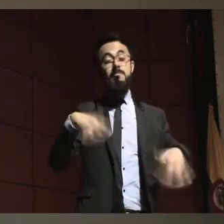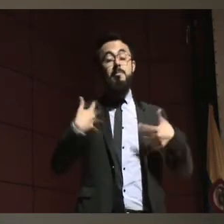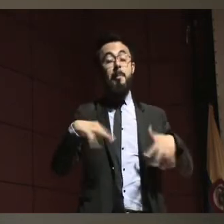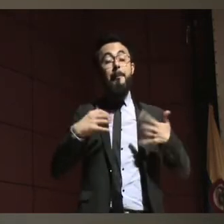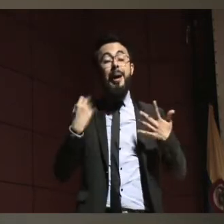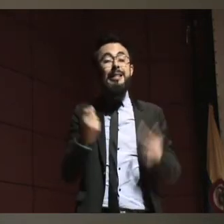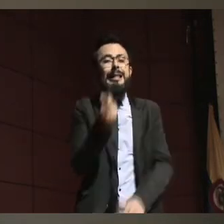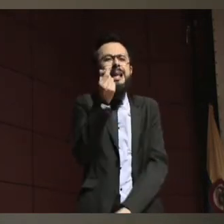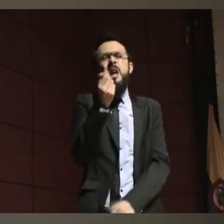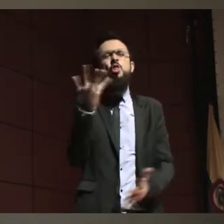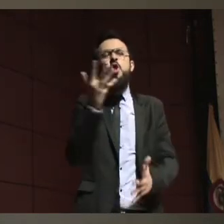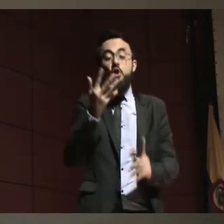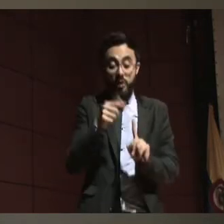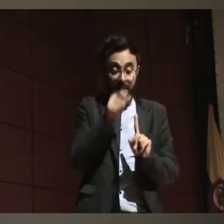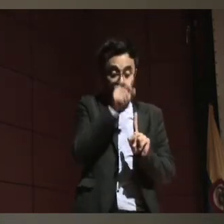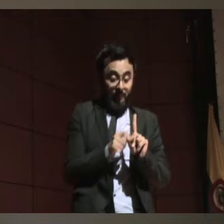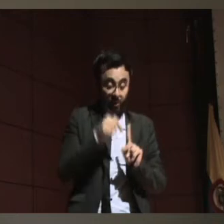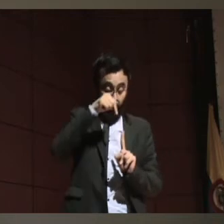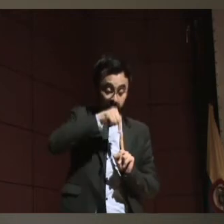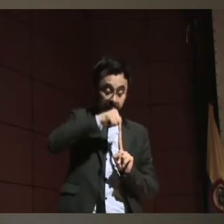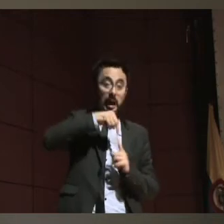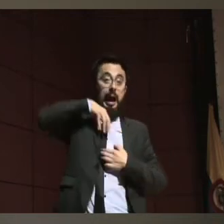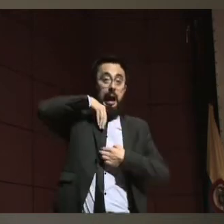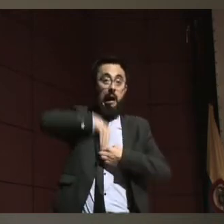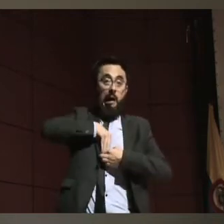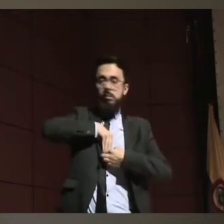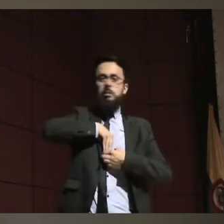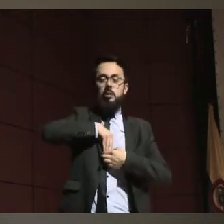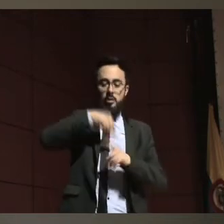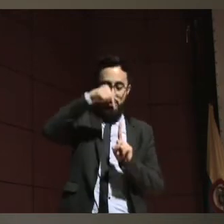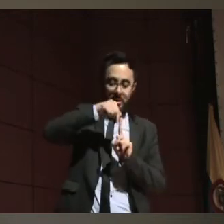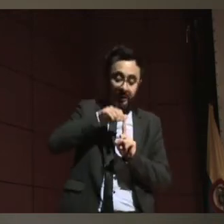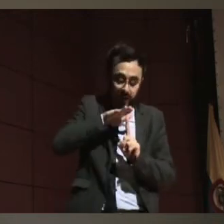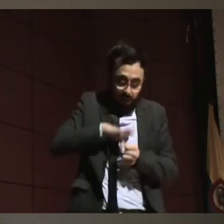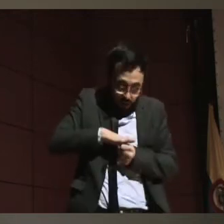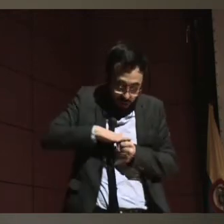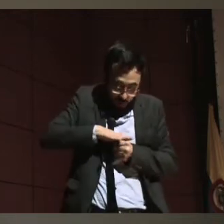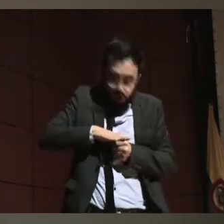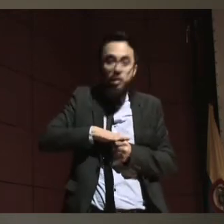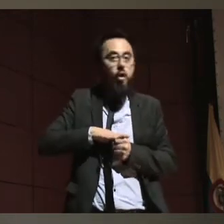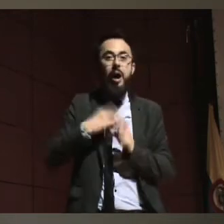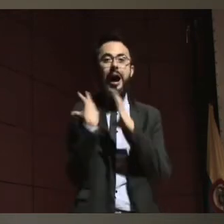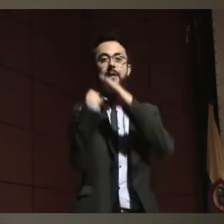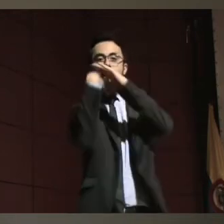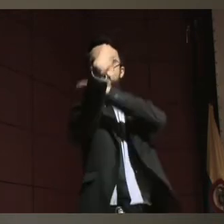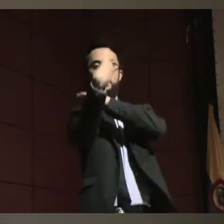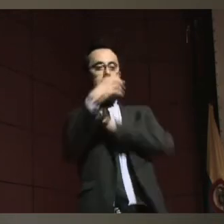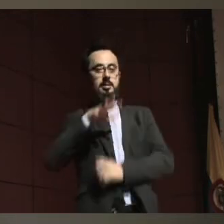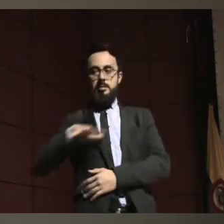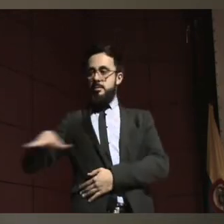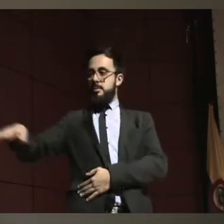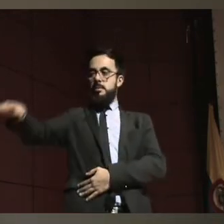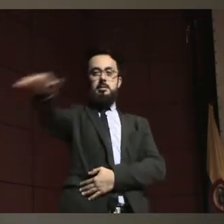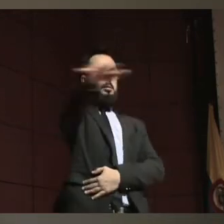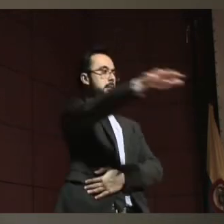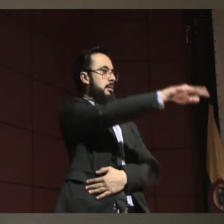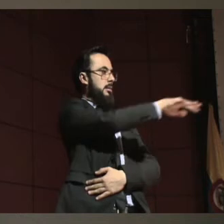no está en la persona que tenga discapacidad, el problema no está en su condición, el problema tampoco está